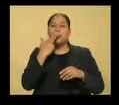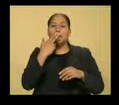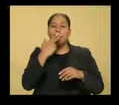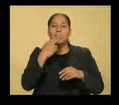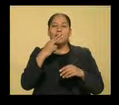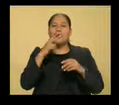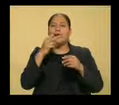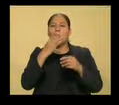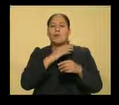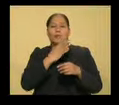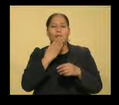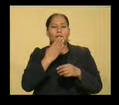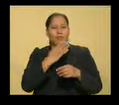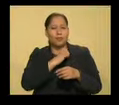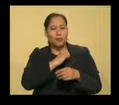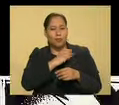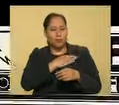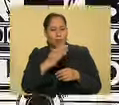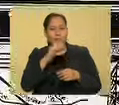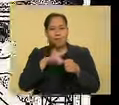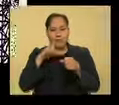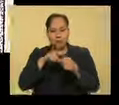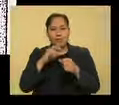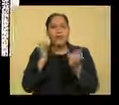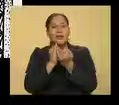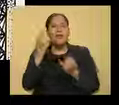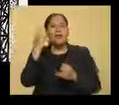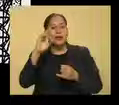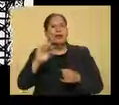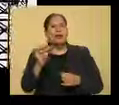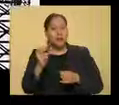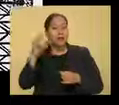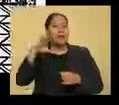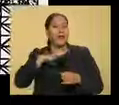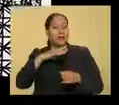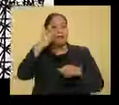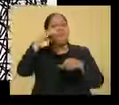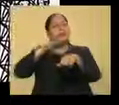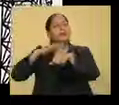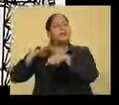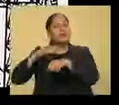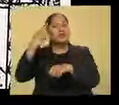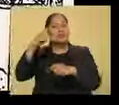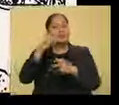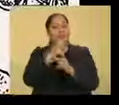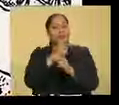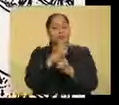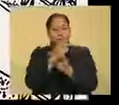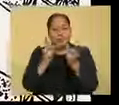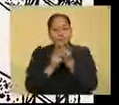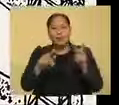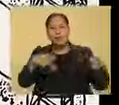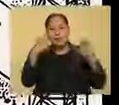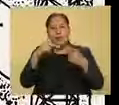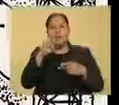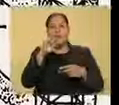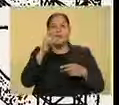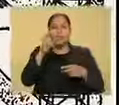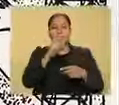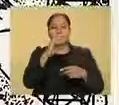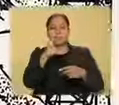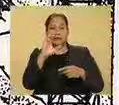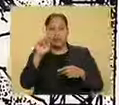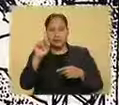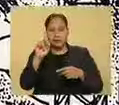Buen Tono. Es más, hasta una estación de radio tenía para promover sus productos, la XCV. Sí,